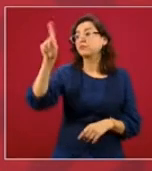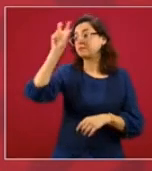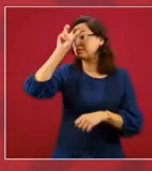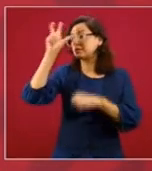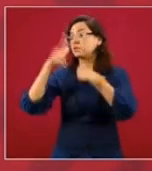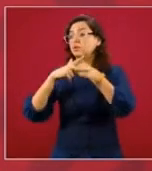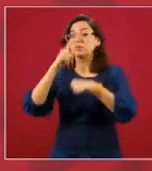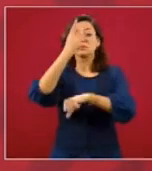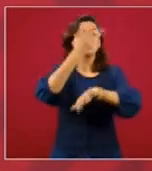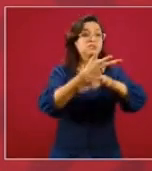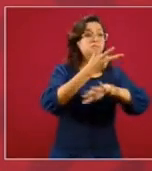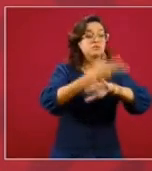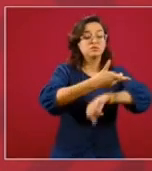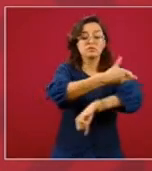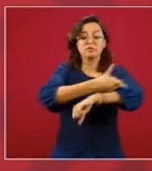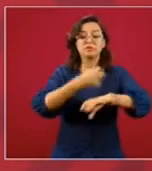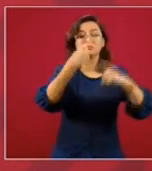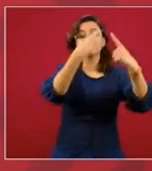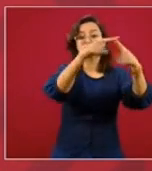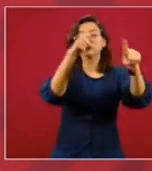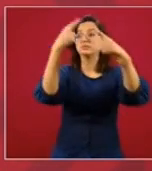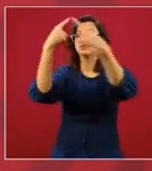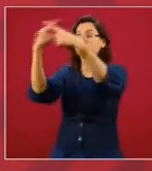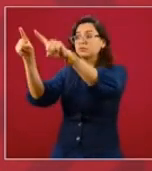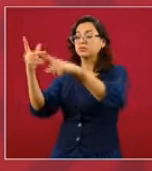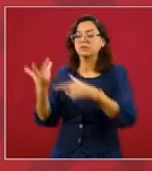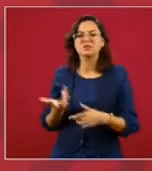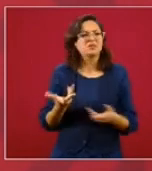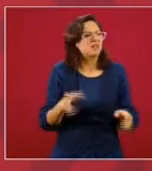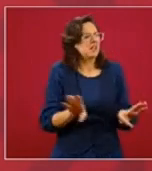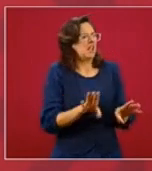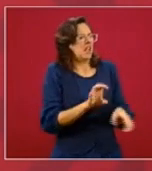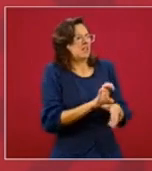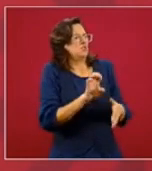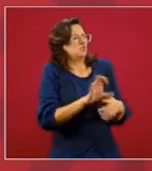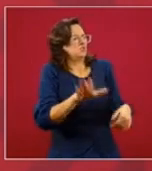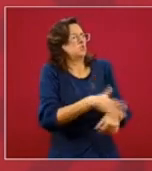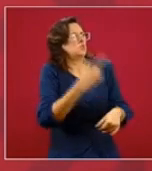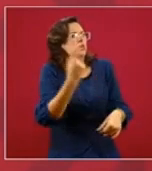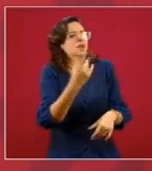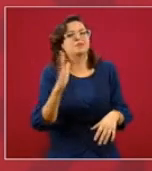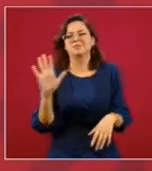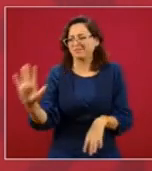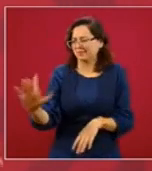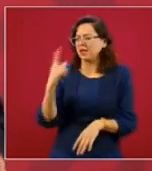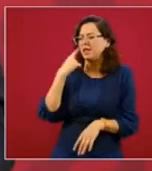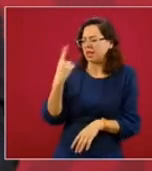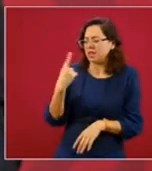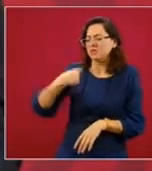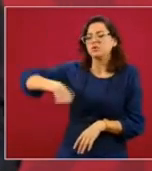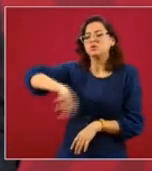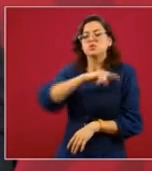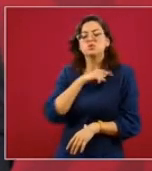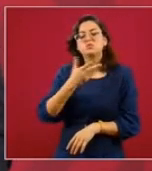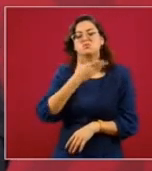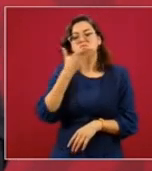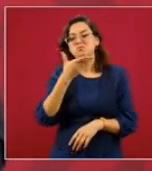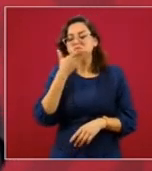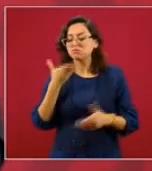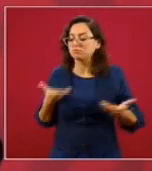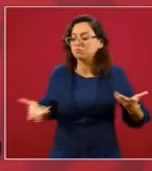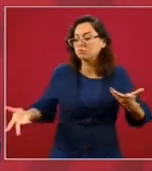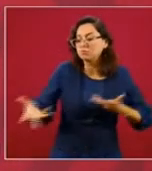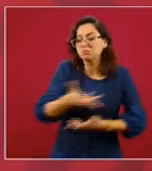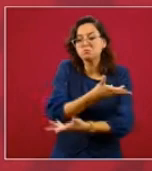a la familia en Estados Unidos. Entonces, ¿por qué han incrementado Nosotros estamos acostumbrados los mexicanos a convivir, a estar